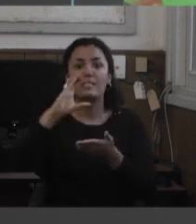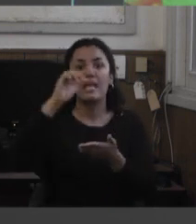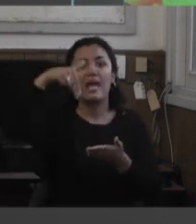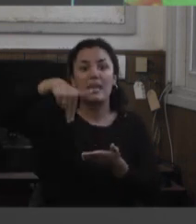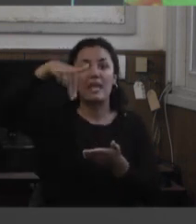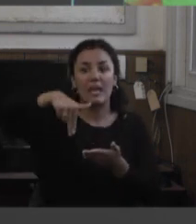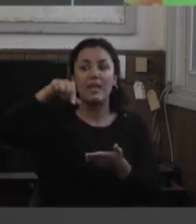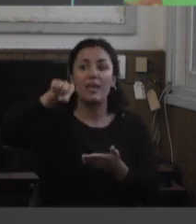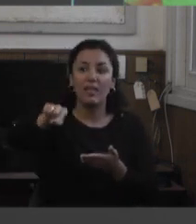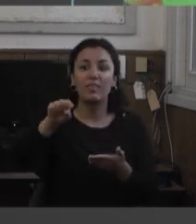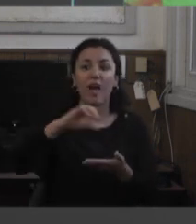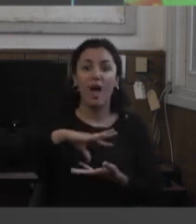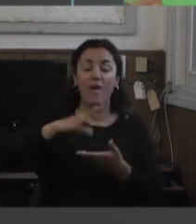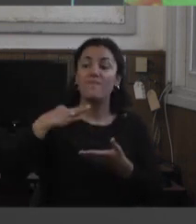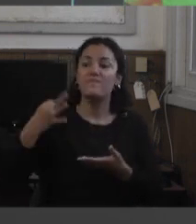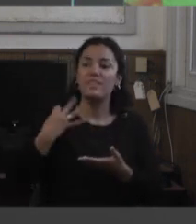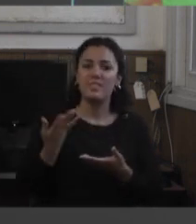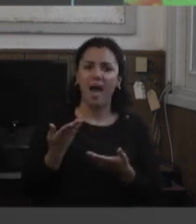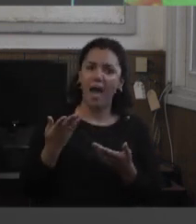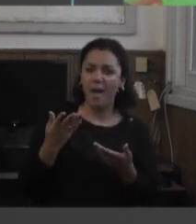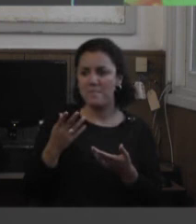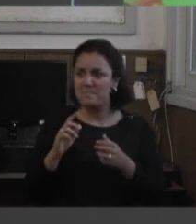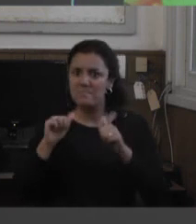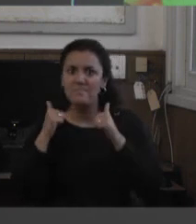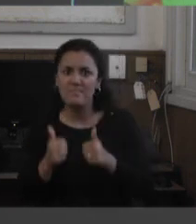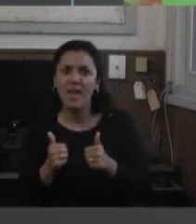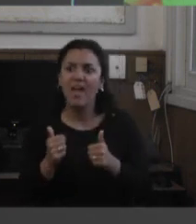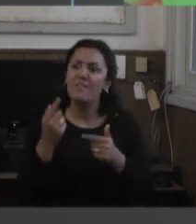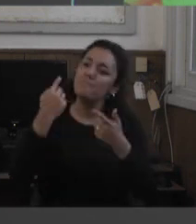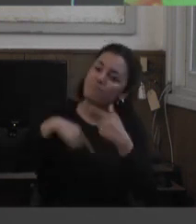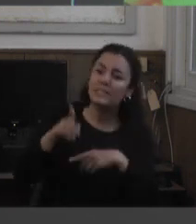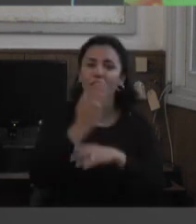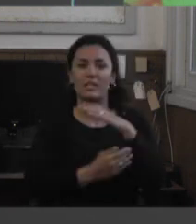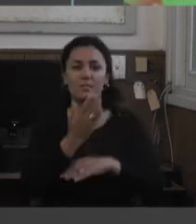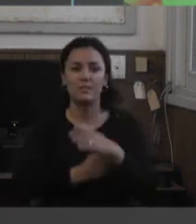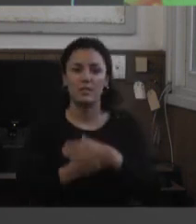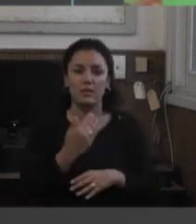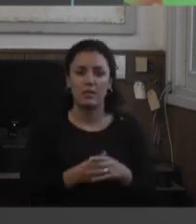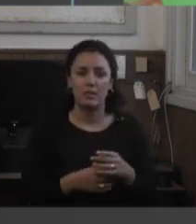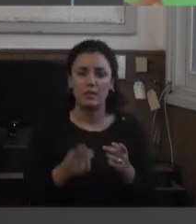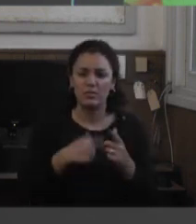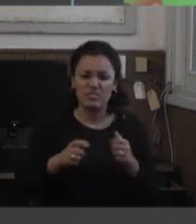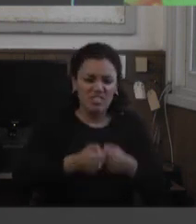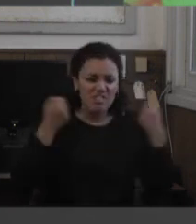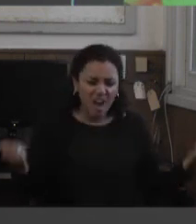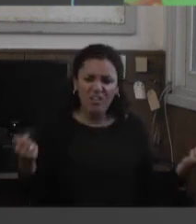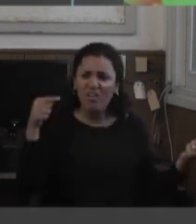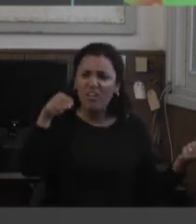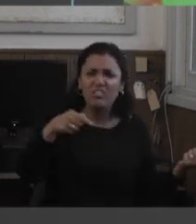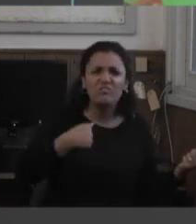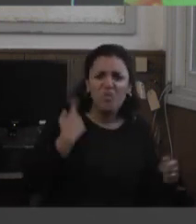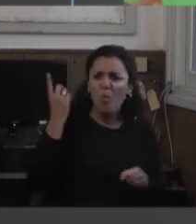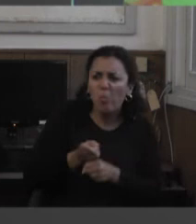a pesar de su discapacidad con qué sutiliza somos capaces de destrozar al otro quiénes somos nosotros para